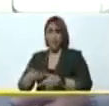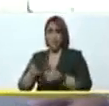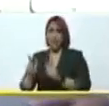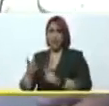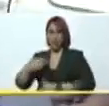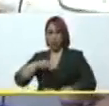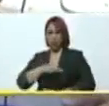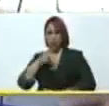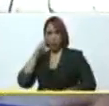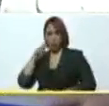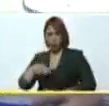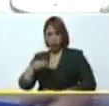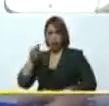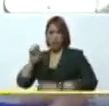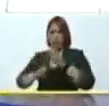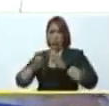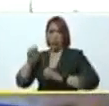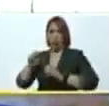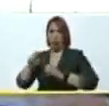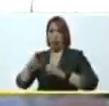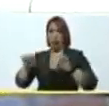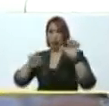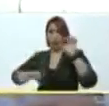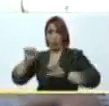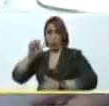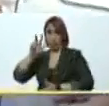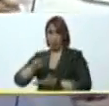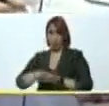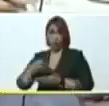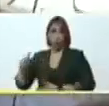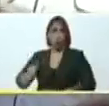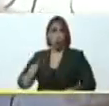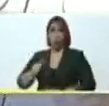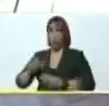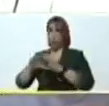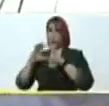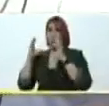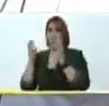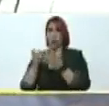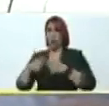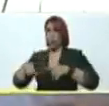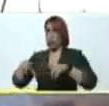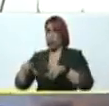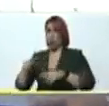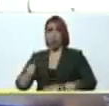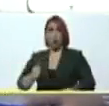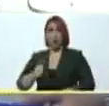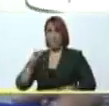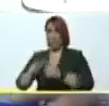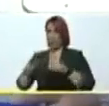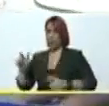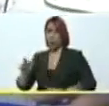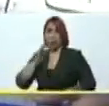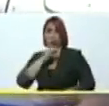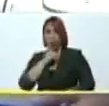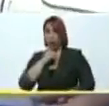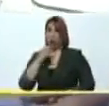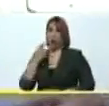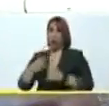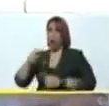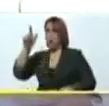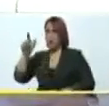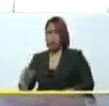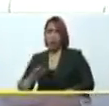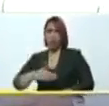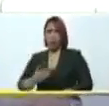que en este laboratorio sea certificado para cualquier parte del mundo, cualquier persona que se encuentre, que no consiga donante. Nosotros vamos a tener